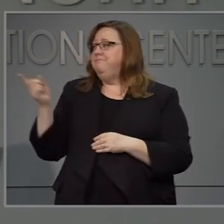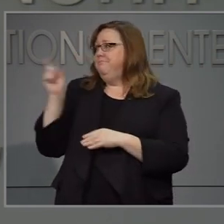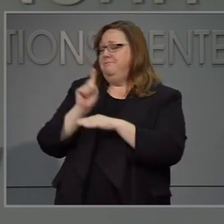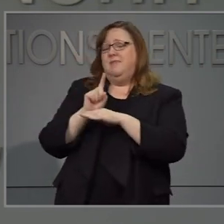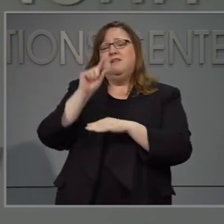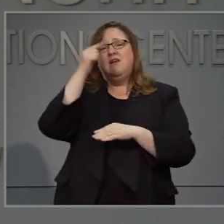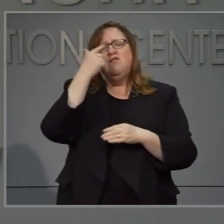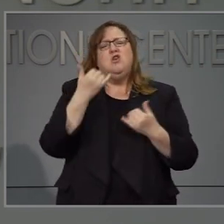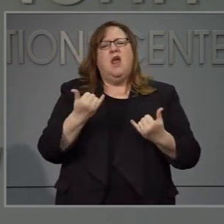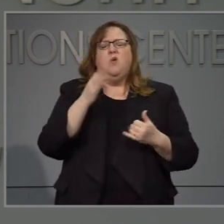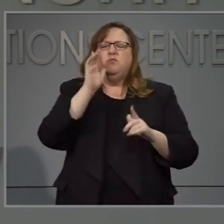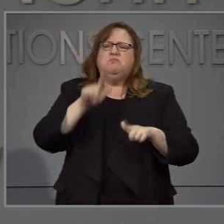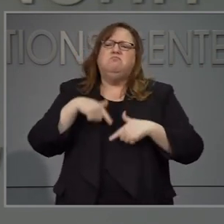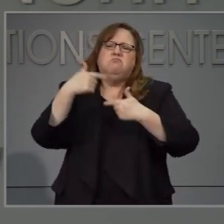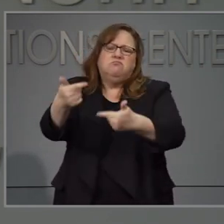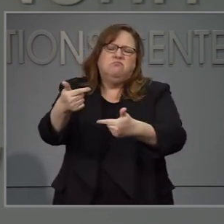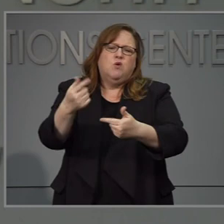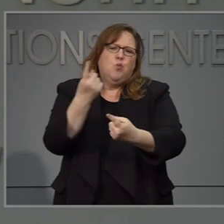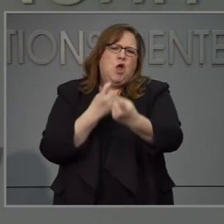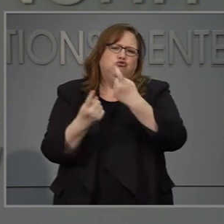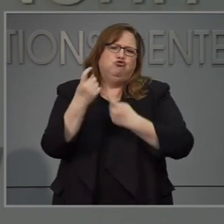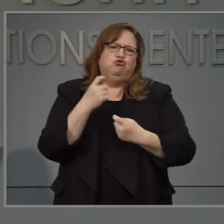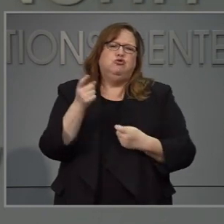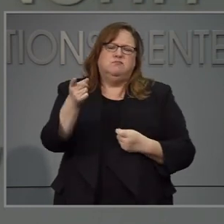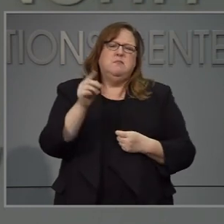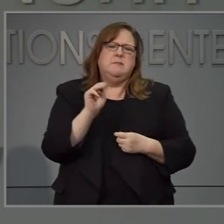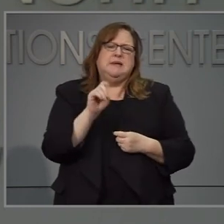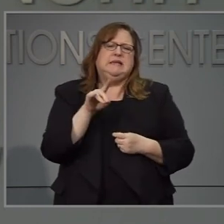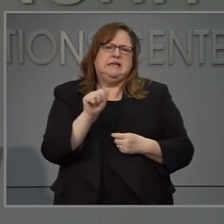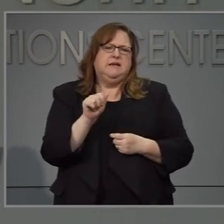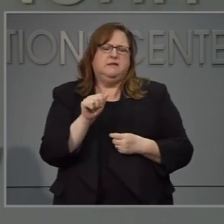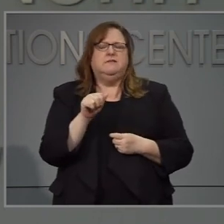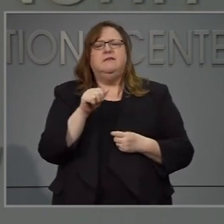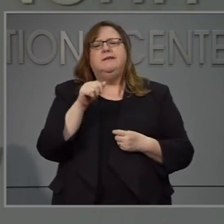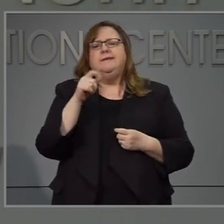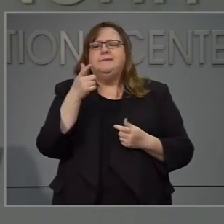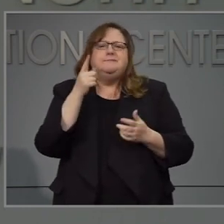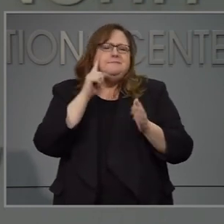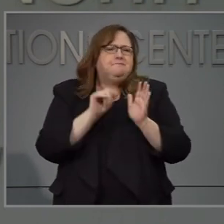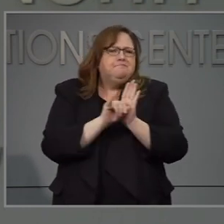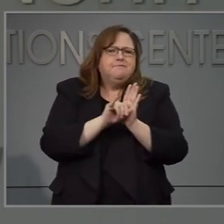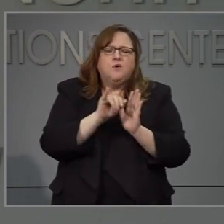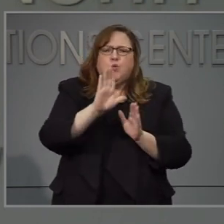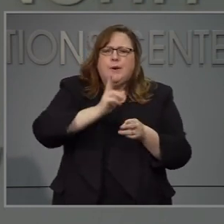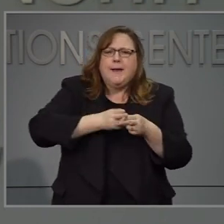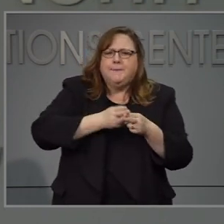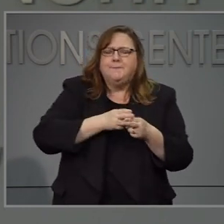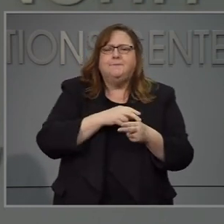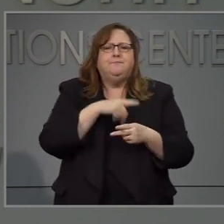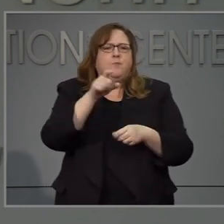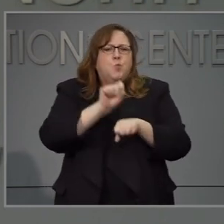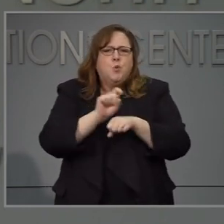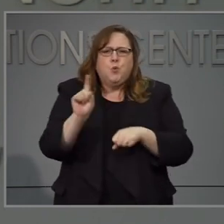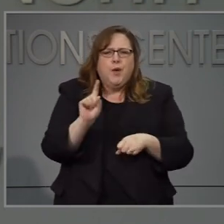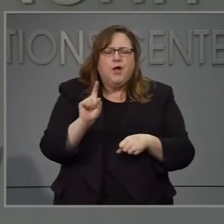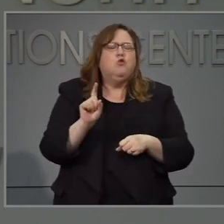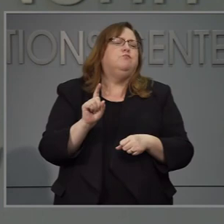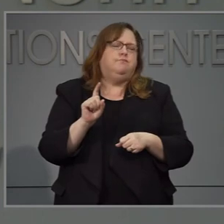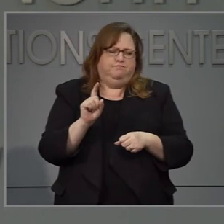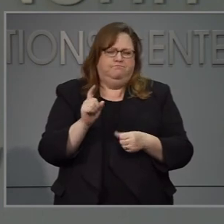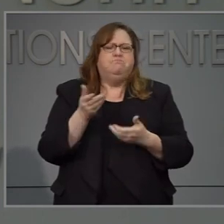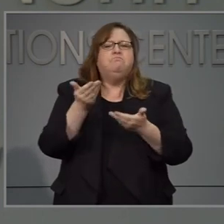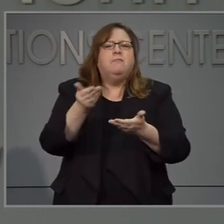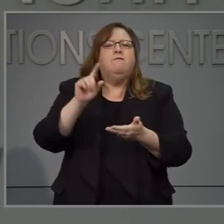gracias maica aceptamos preguntas de los medios se pueden identificar si su organización cuando hagan la pregunta